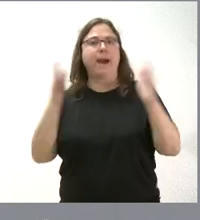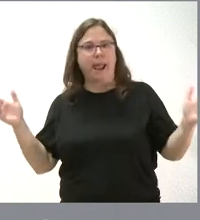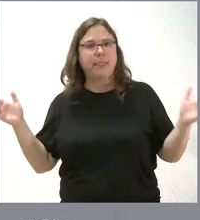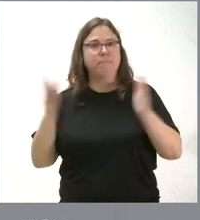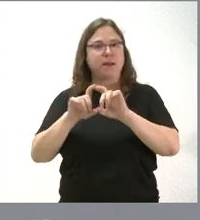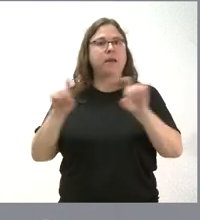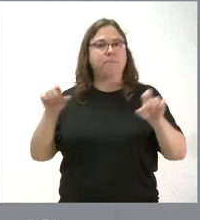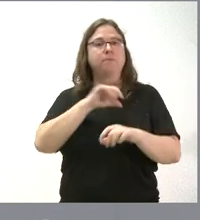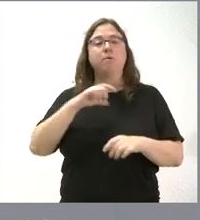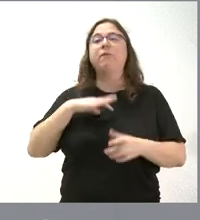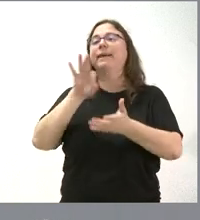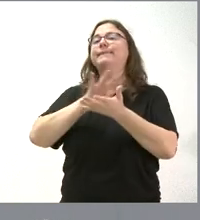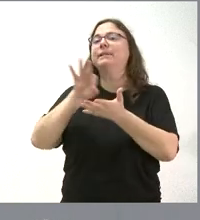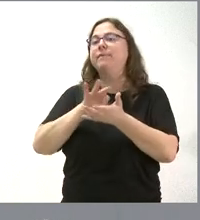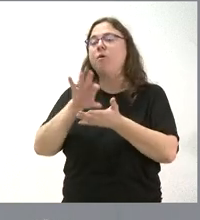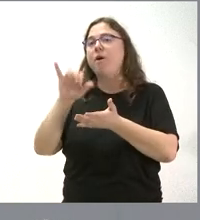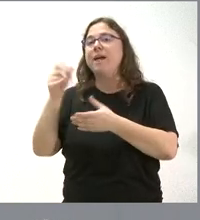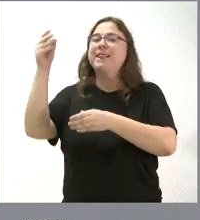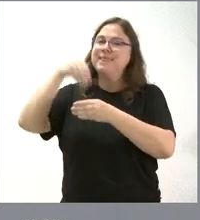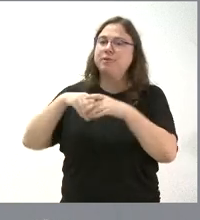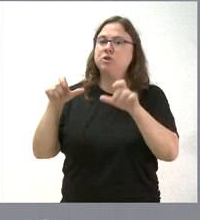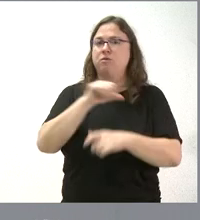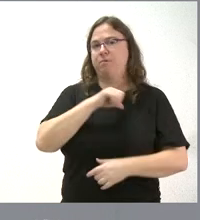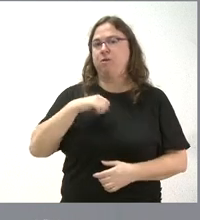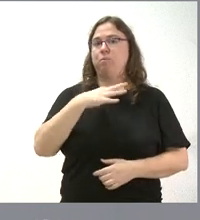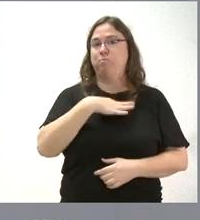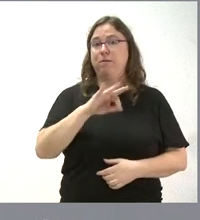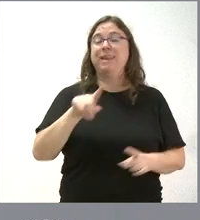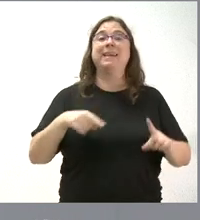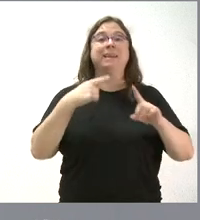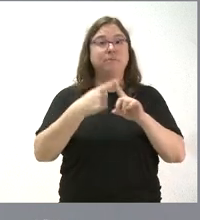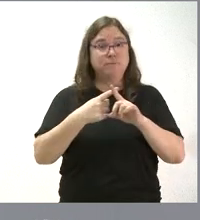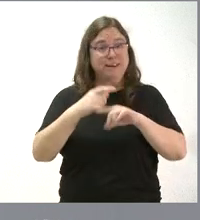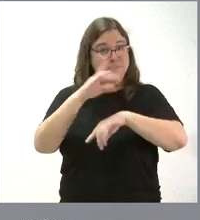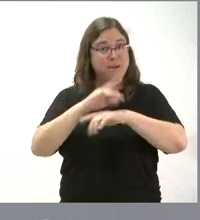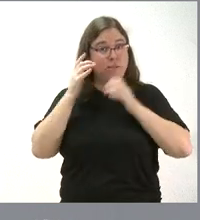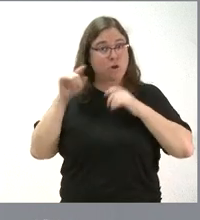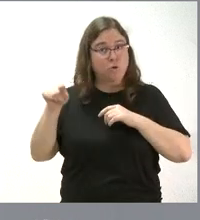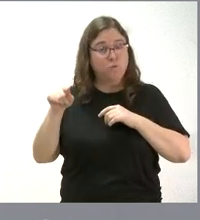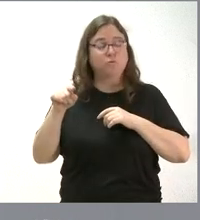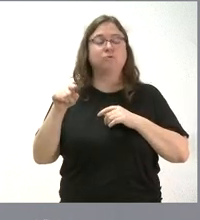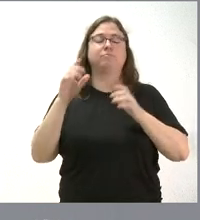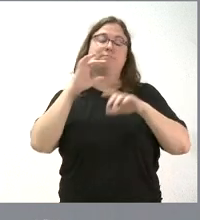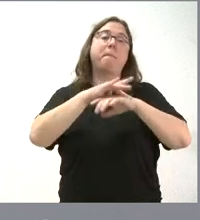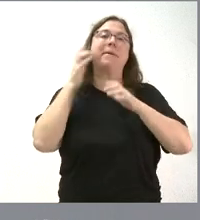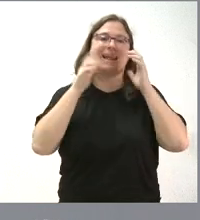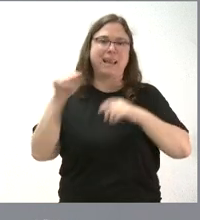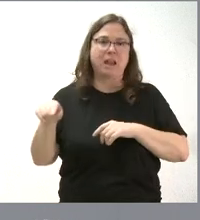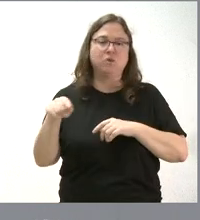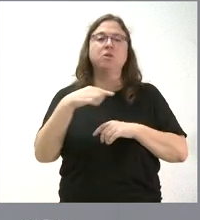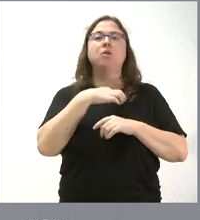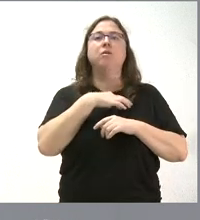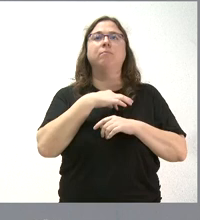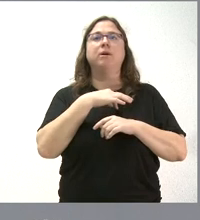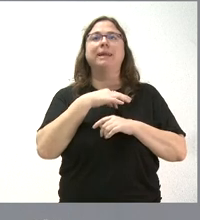que puedan disponer de servicios veterinarios dentro del sector privado. Y también esos veterinarios, como les digo, están colegiados, han